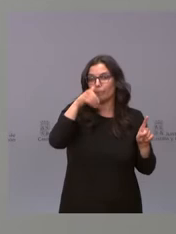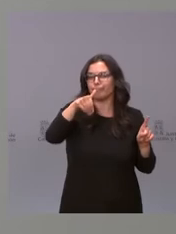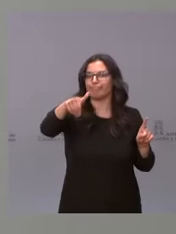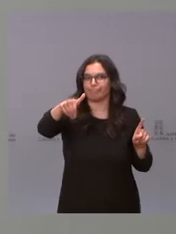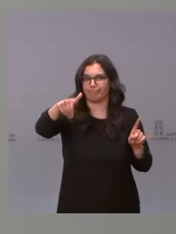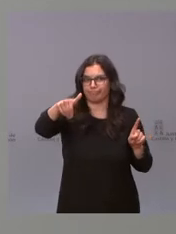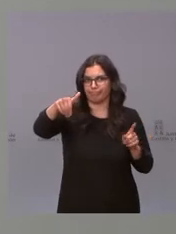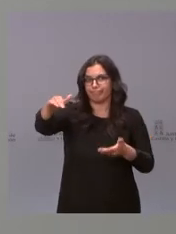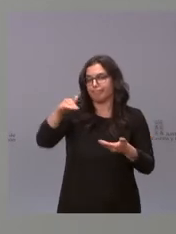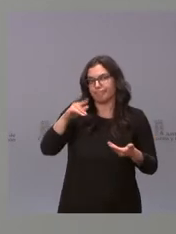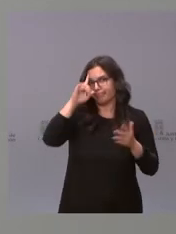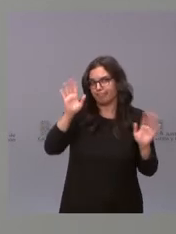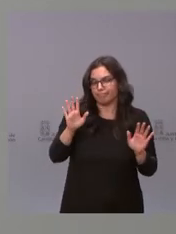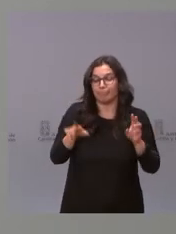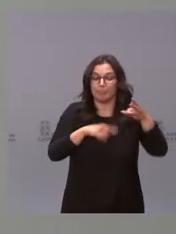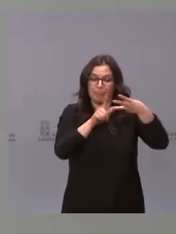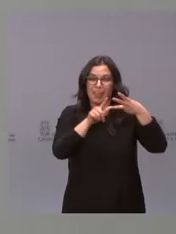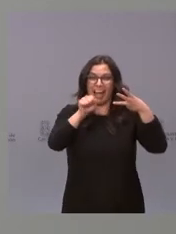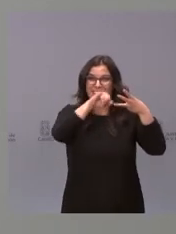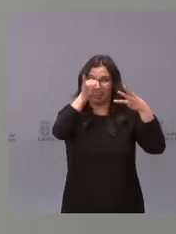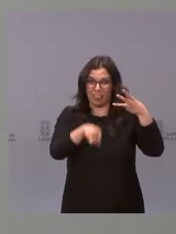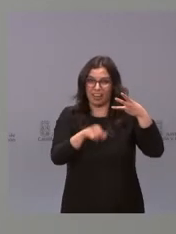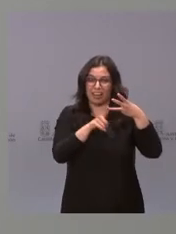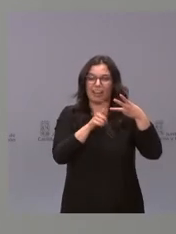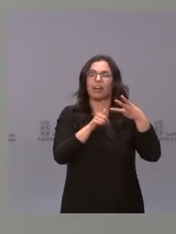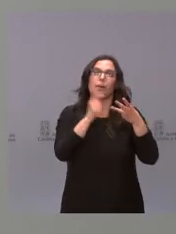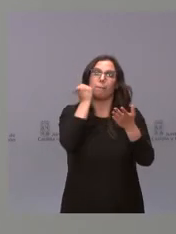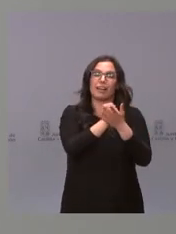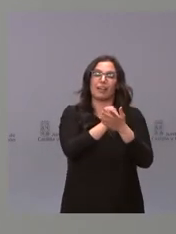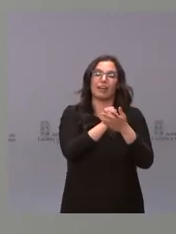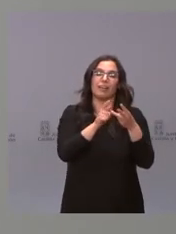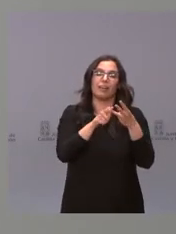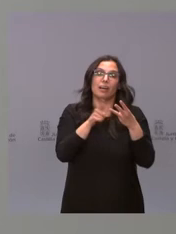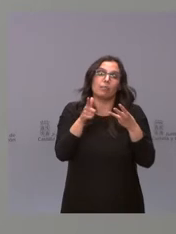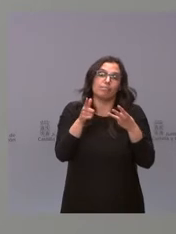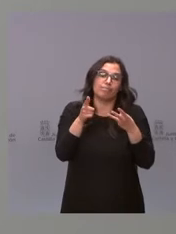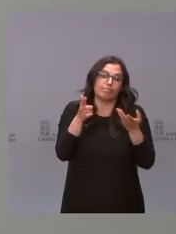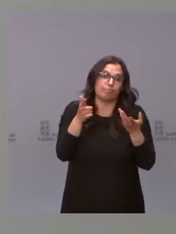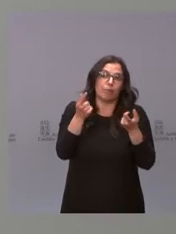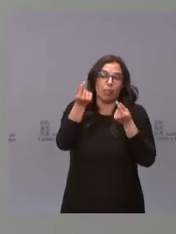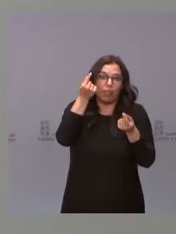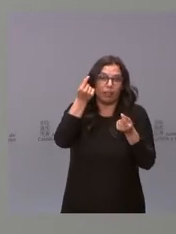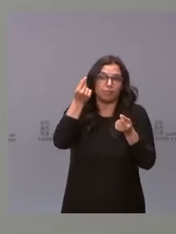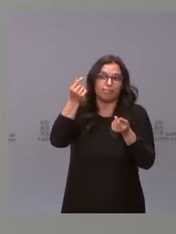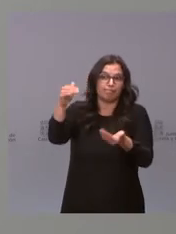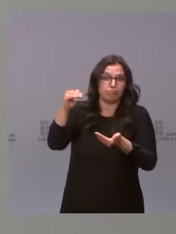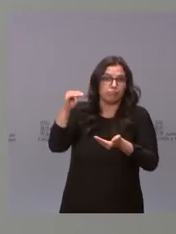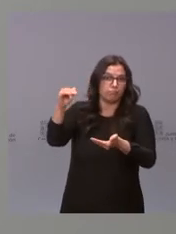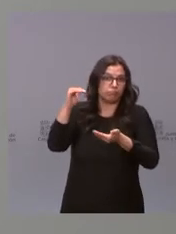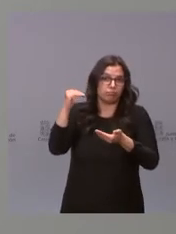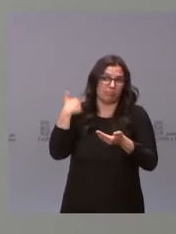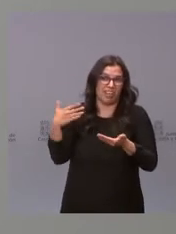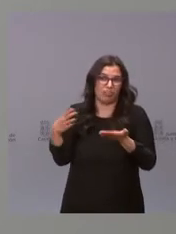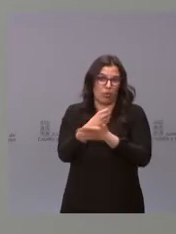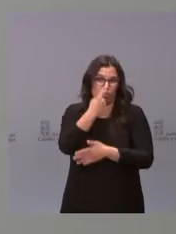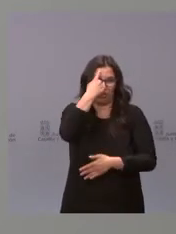a llegar y AstraZeneca nos van dando las cifras que ya conocemos todos.